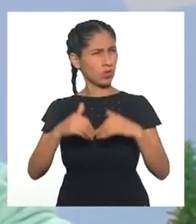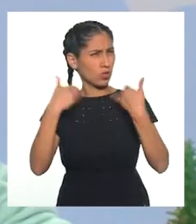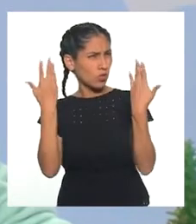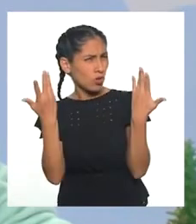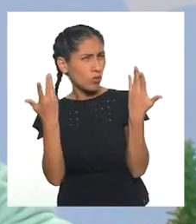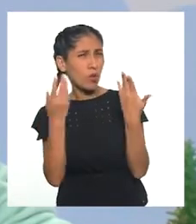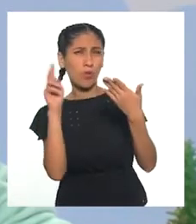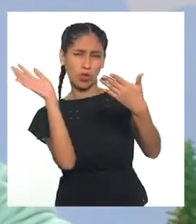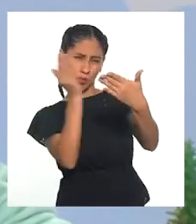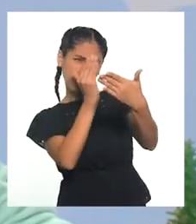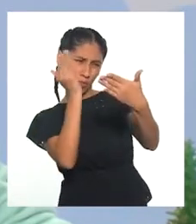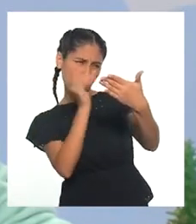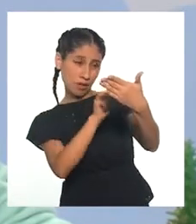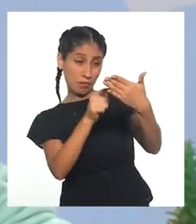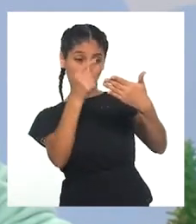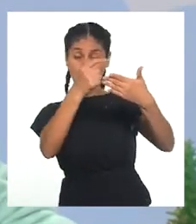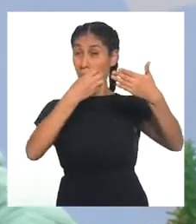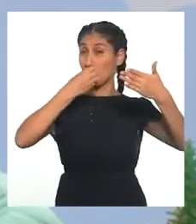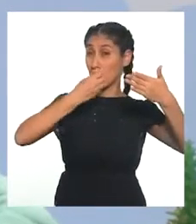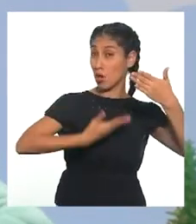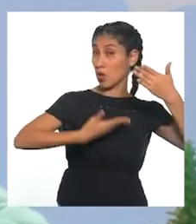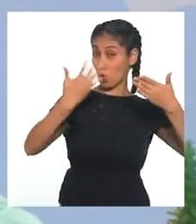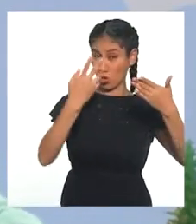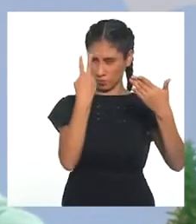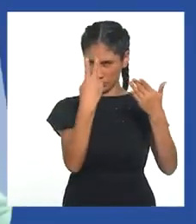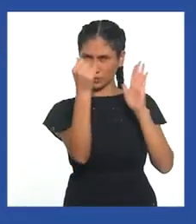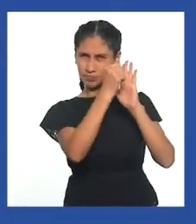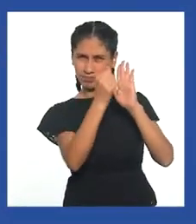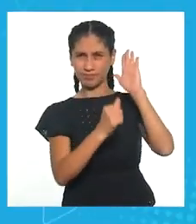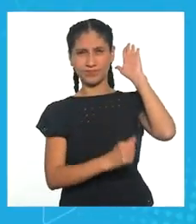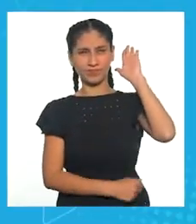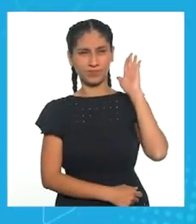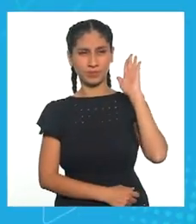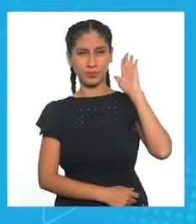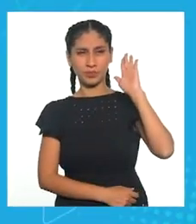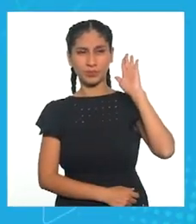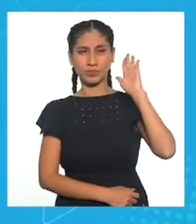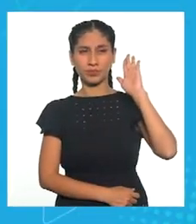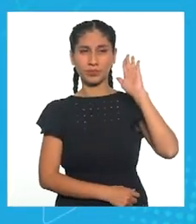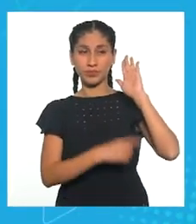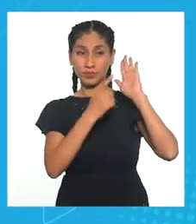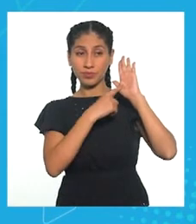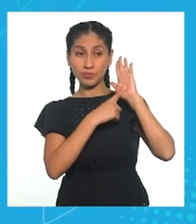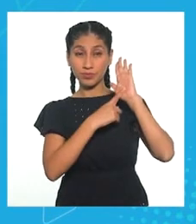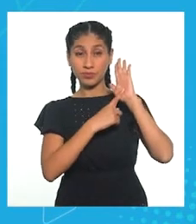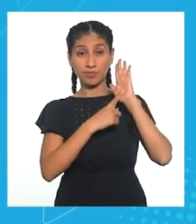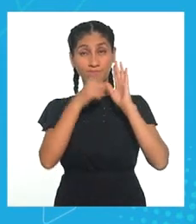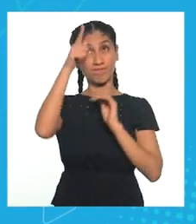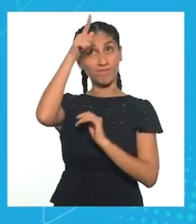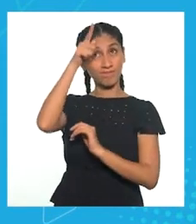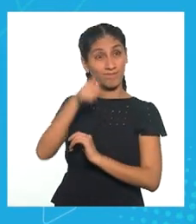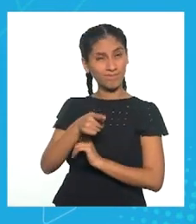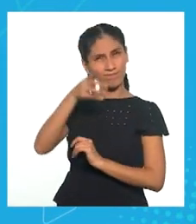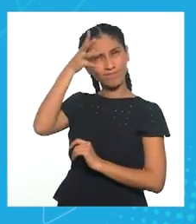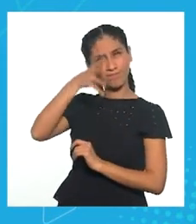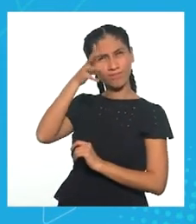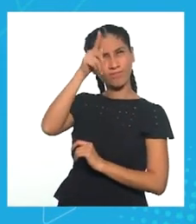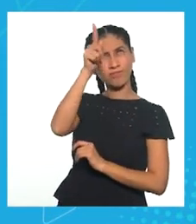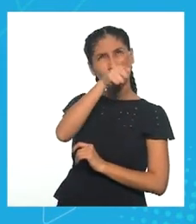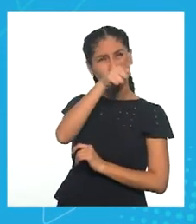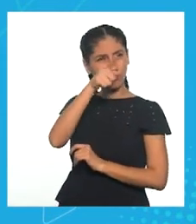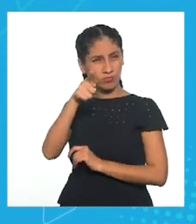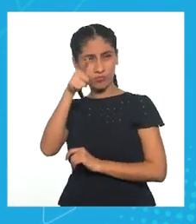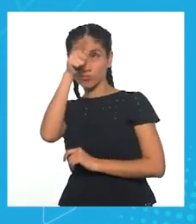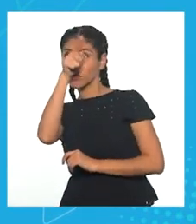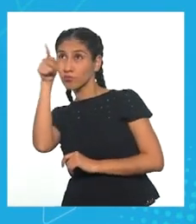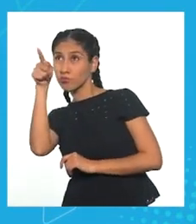podemos hallar las mejores propuestas. Mira este gráfico. Analicé la información y resulta que el proceso va